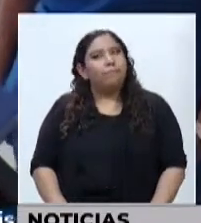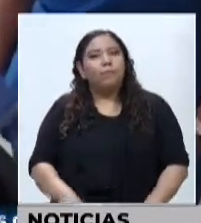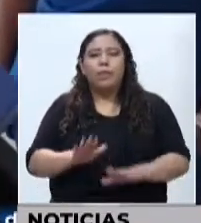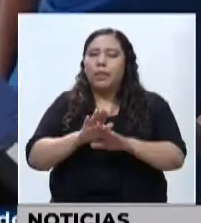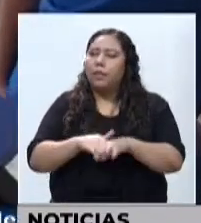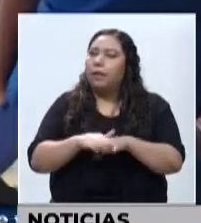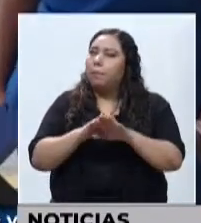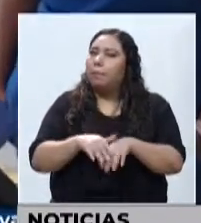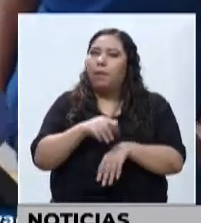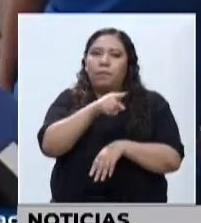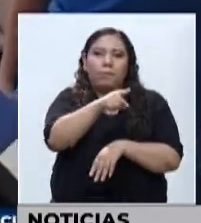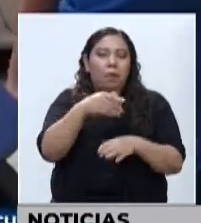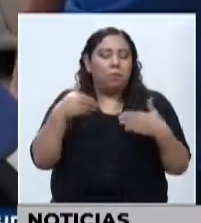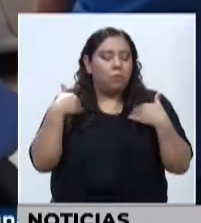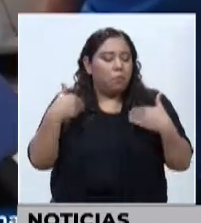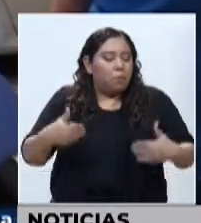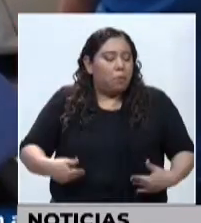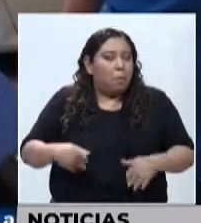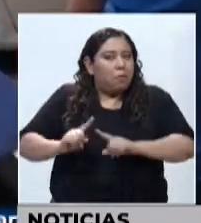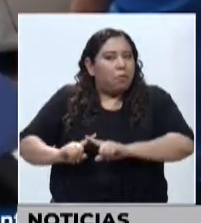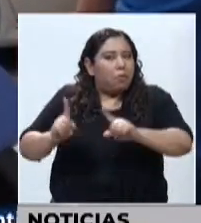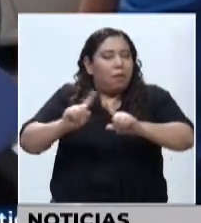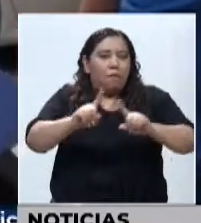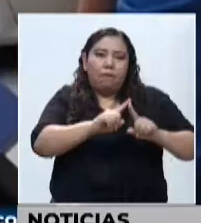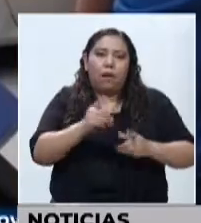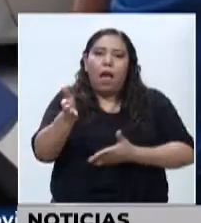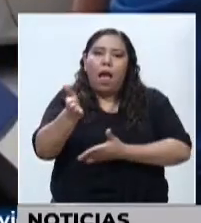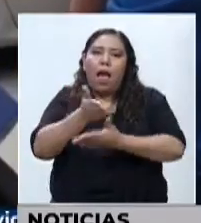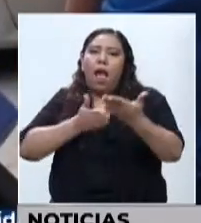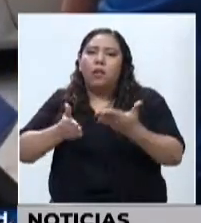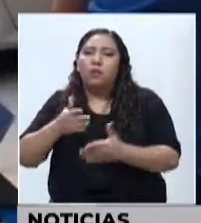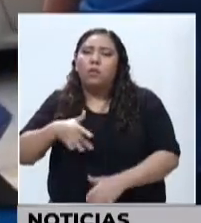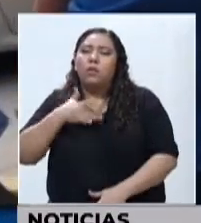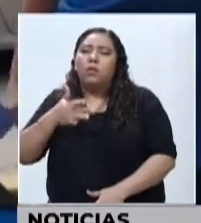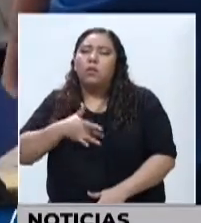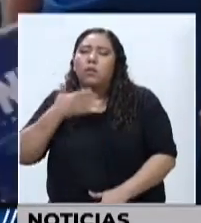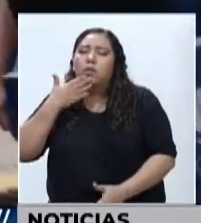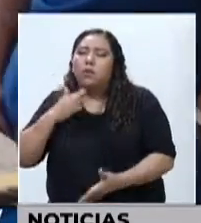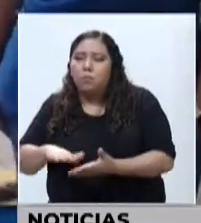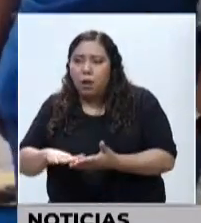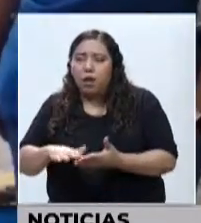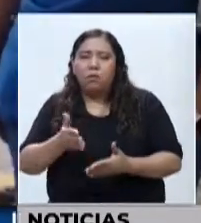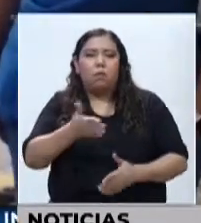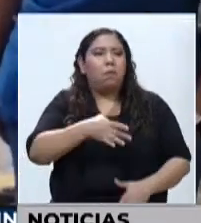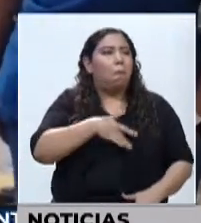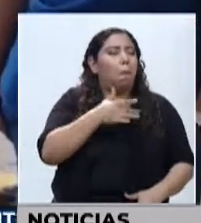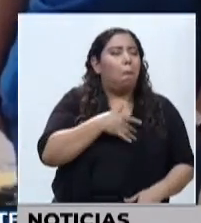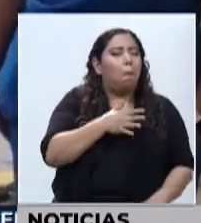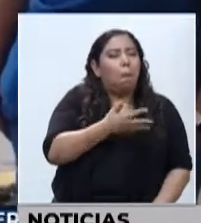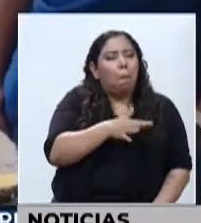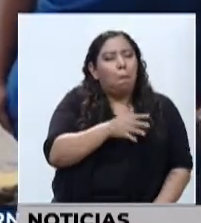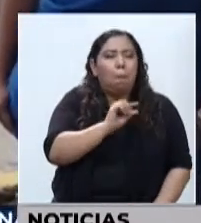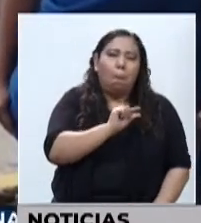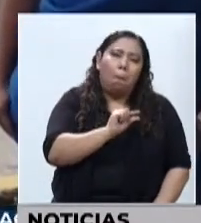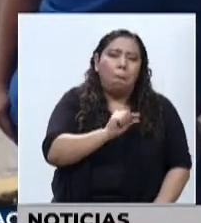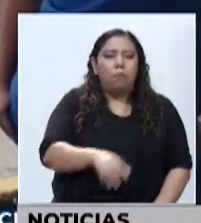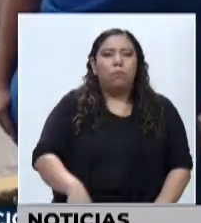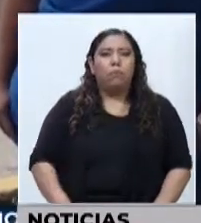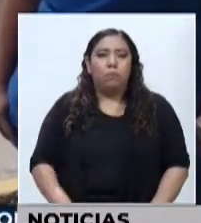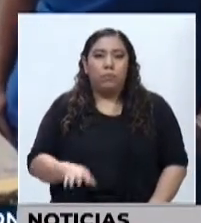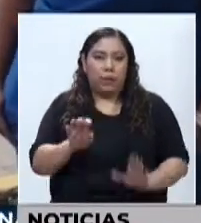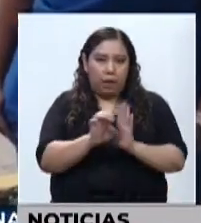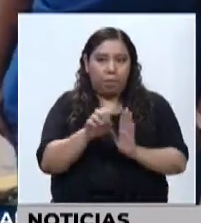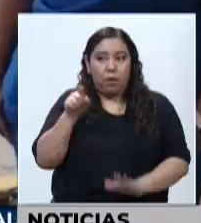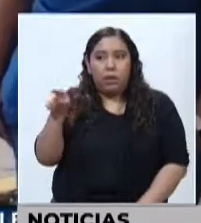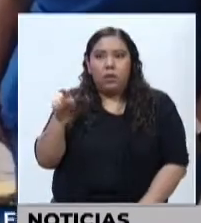cada persona es diferente, es dependiendo. Algunas se pueden complicar, algunas no. Como digo, es dependiendo. Por ejemplo, si una persona se complica, ¿cuál es la